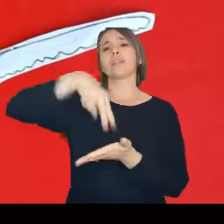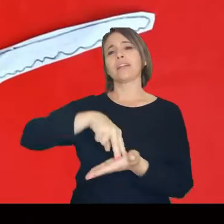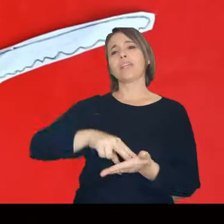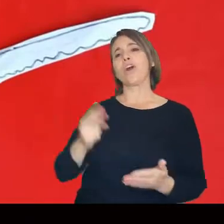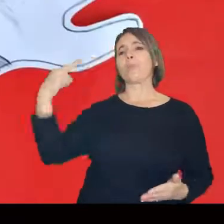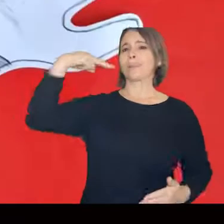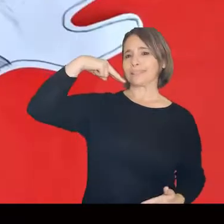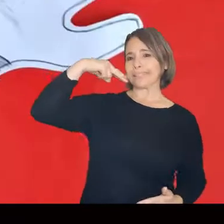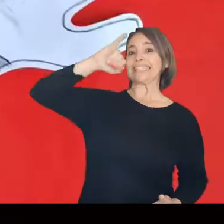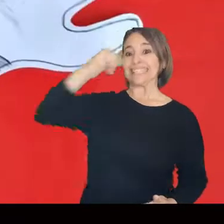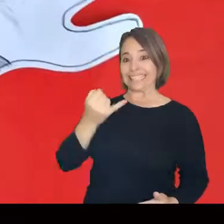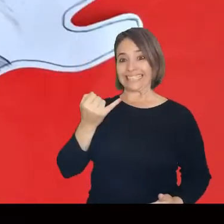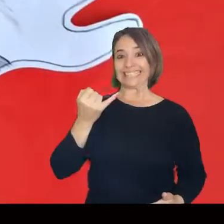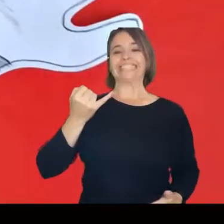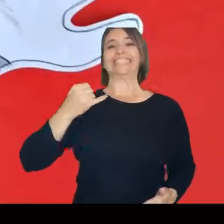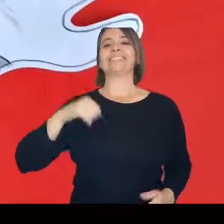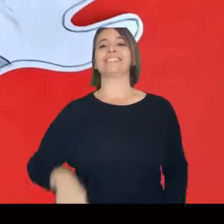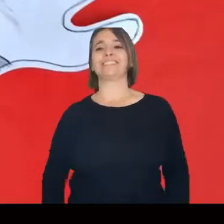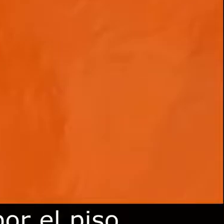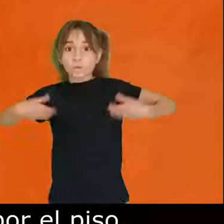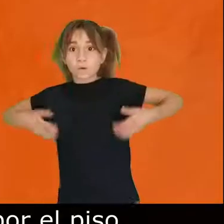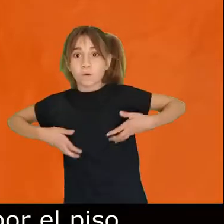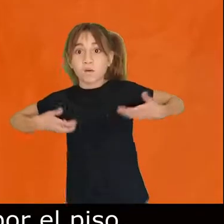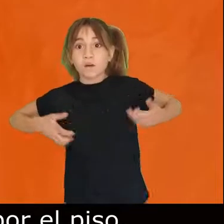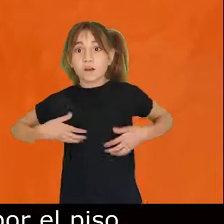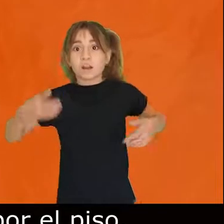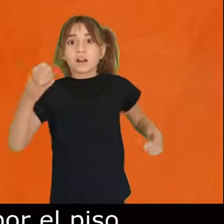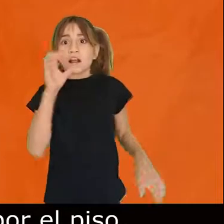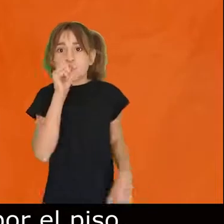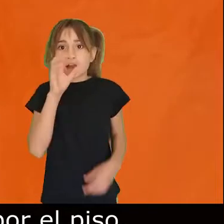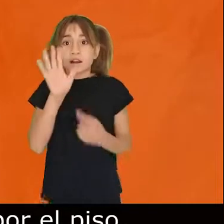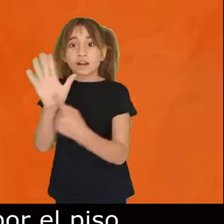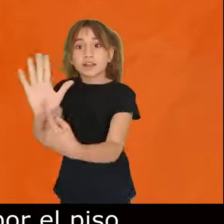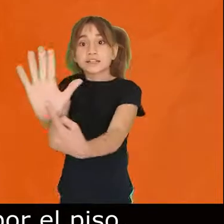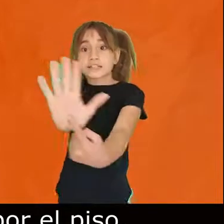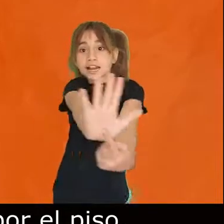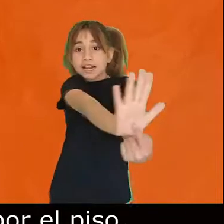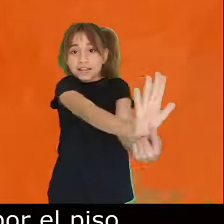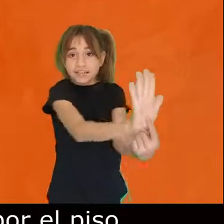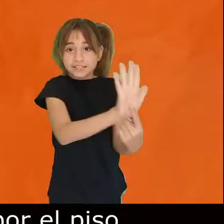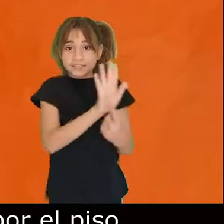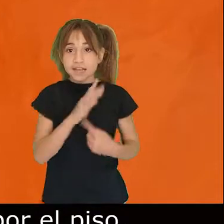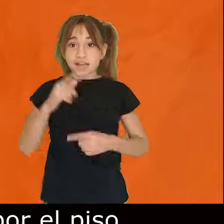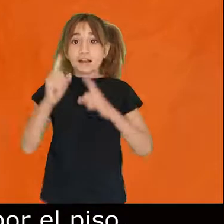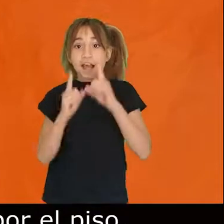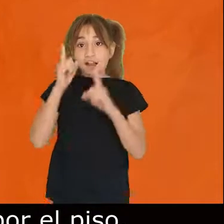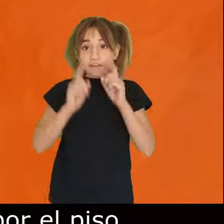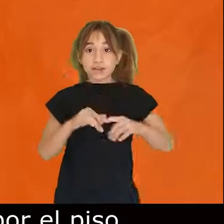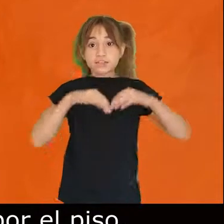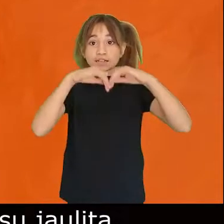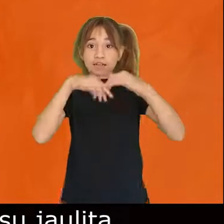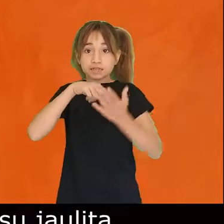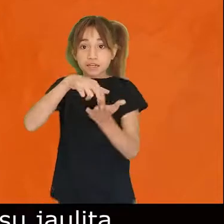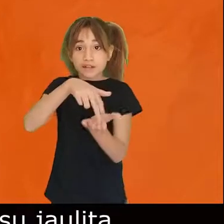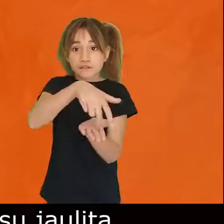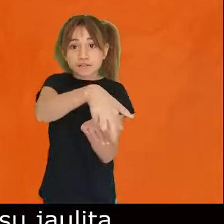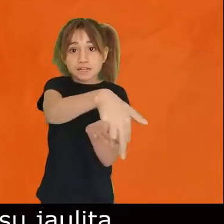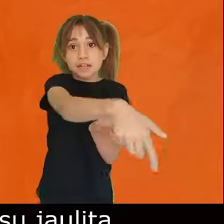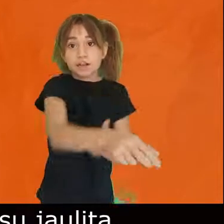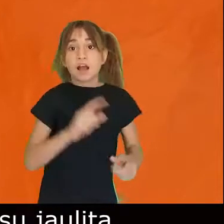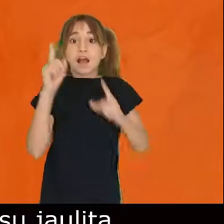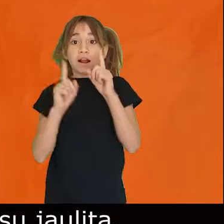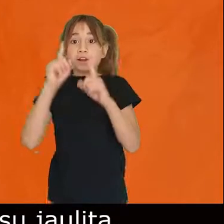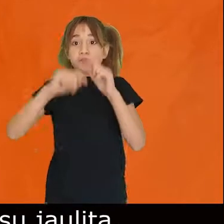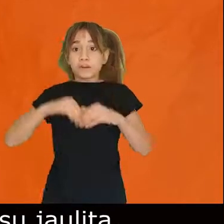Tírame con tenedor La naranja Monoliso La mostraba por el